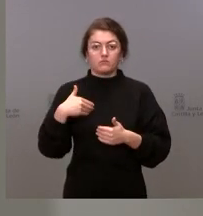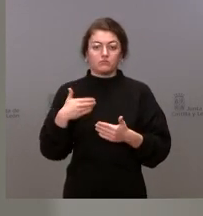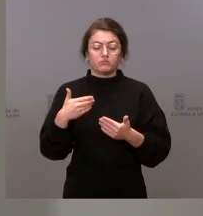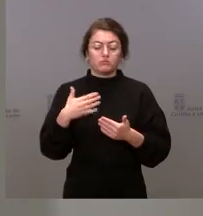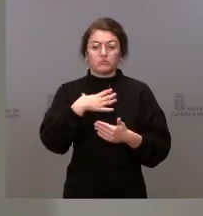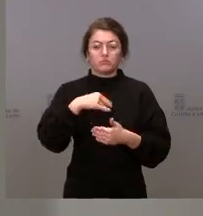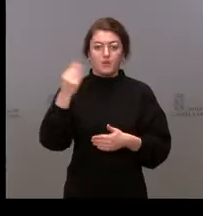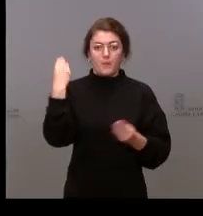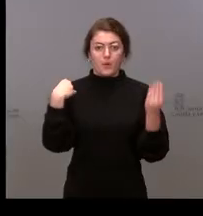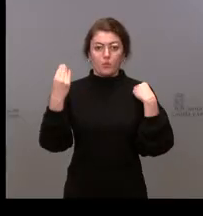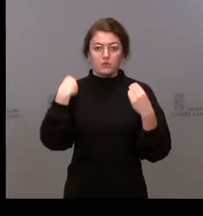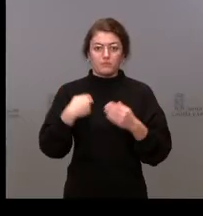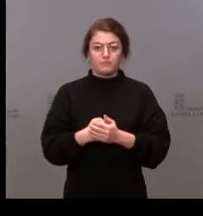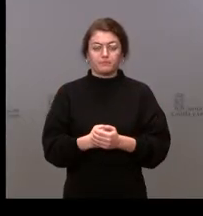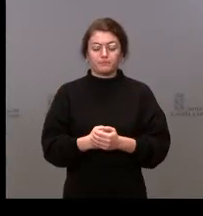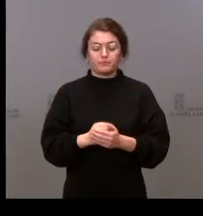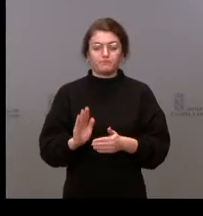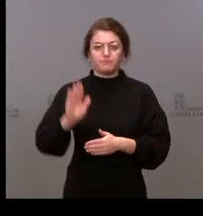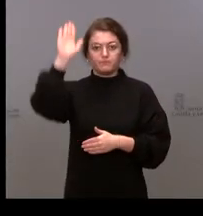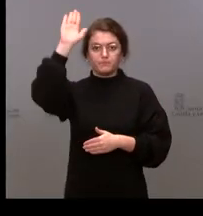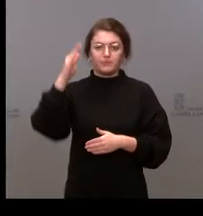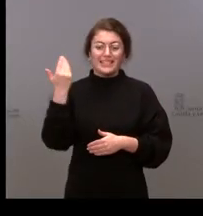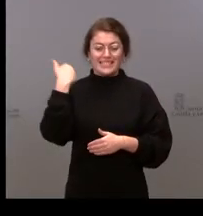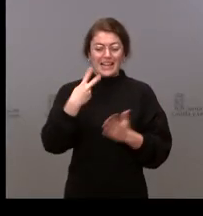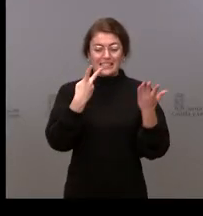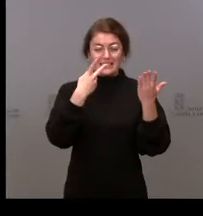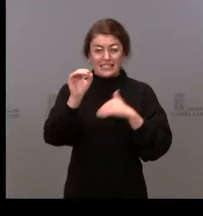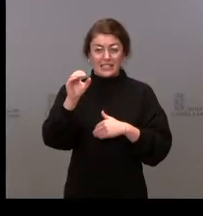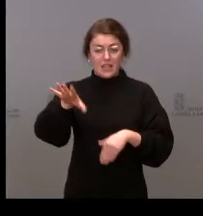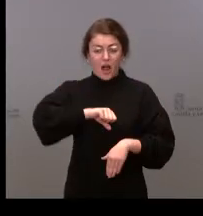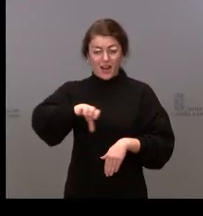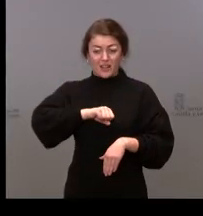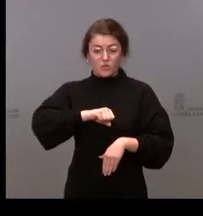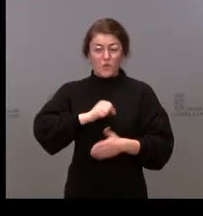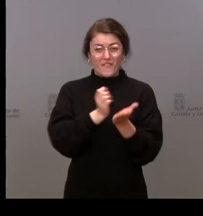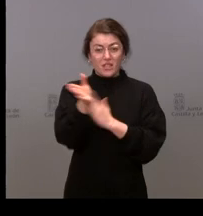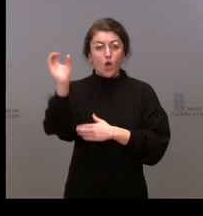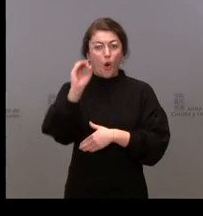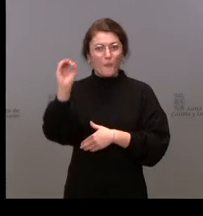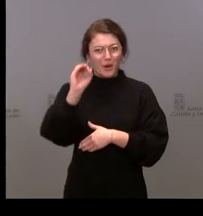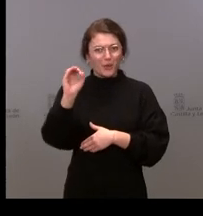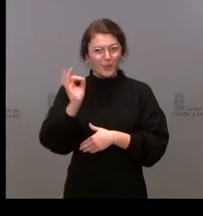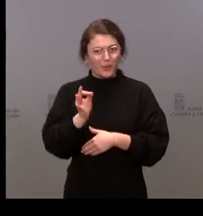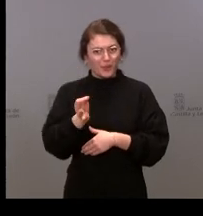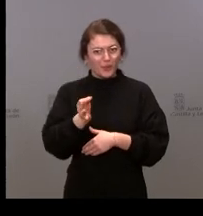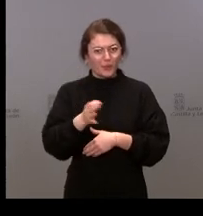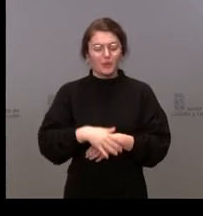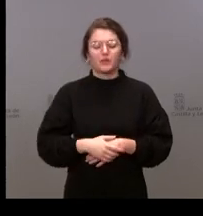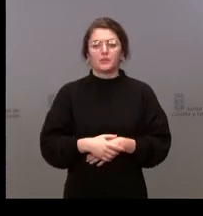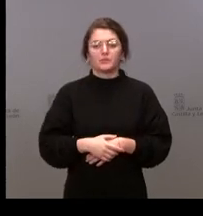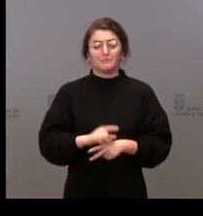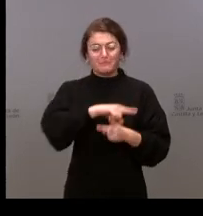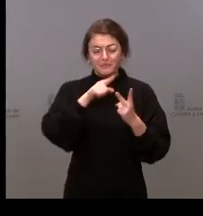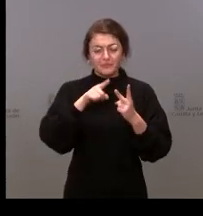quieran hacernos. Hay 70 casos de Omicron, Es eso. Y luego querría saber, esta